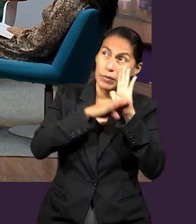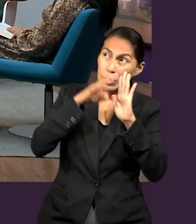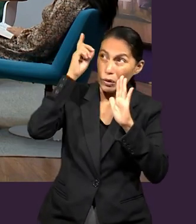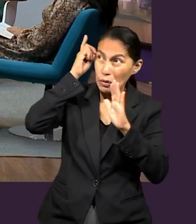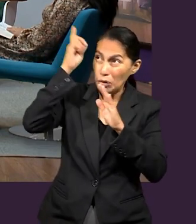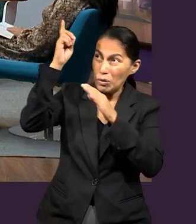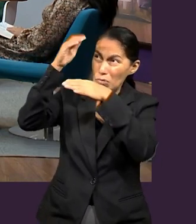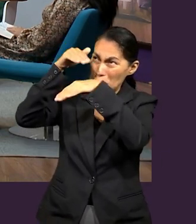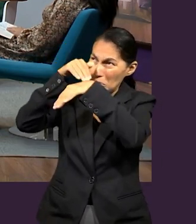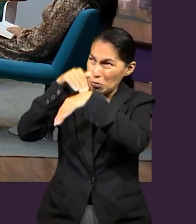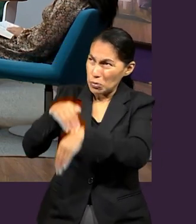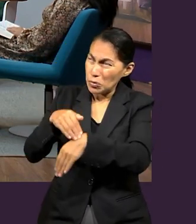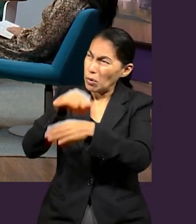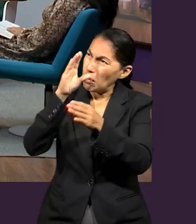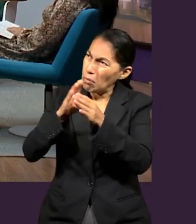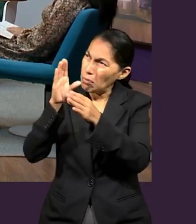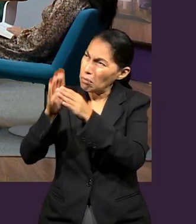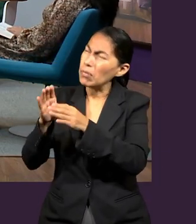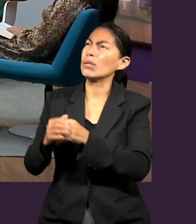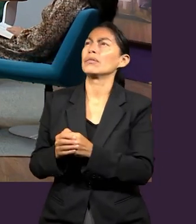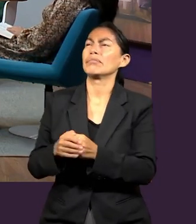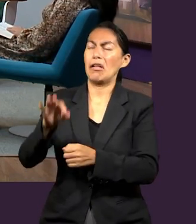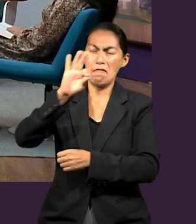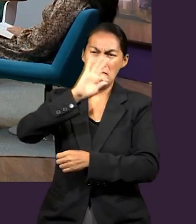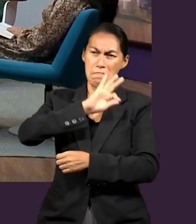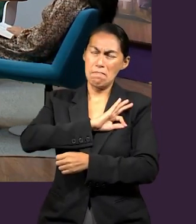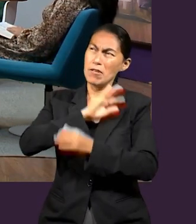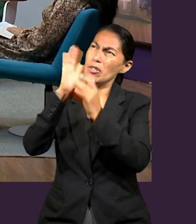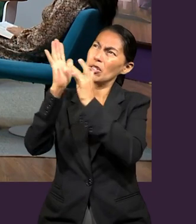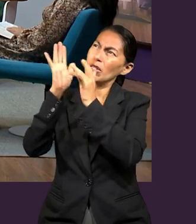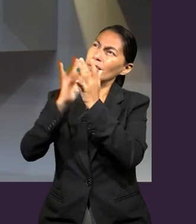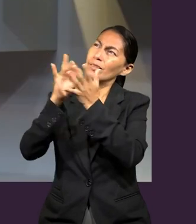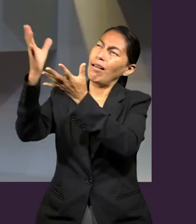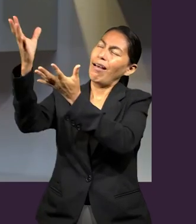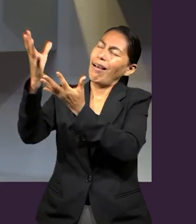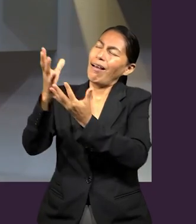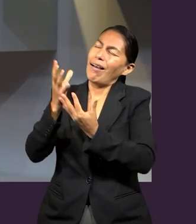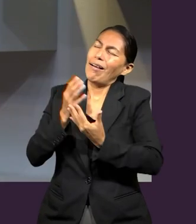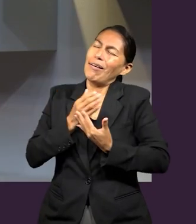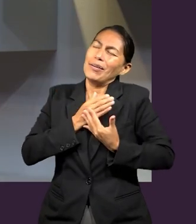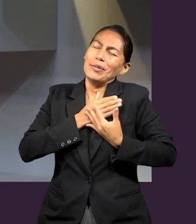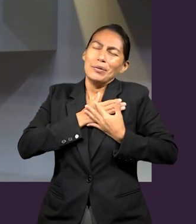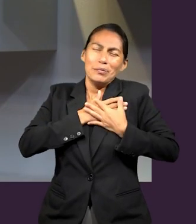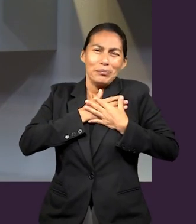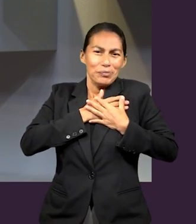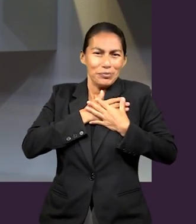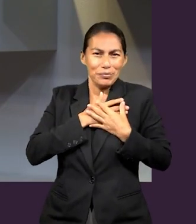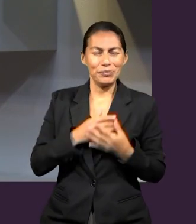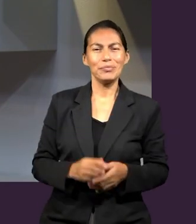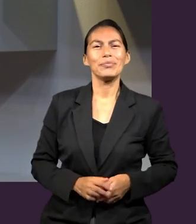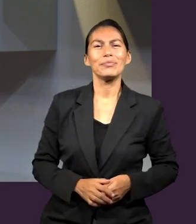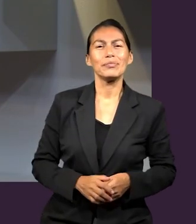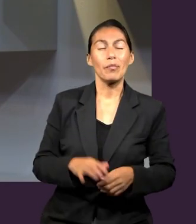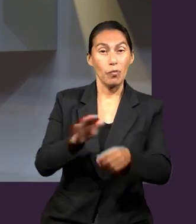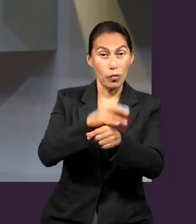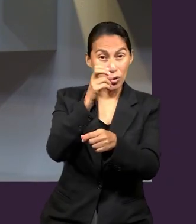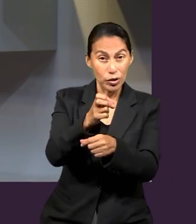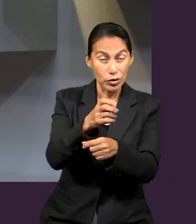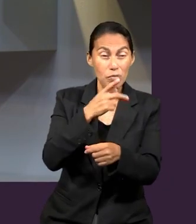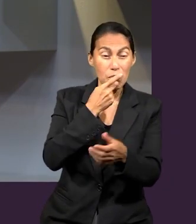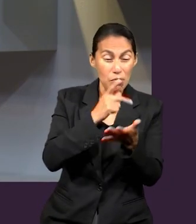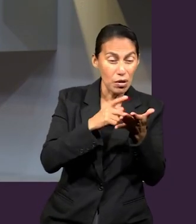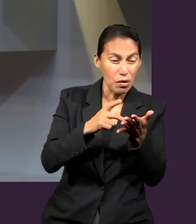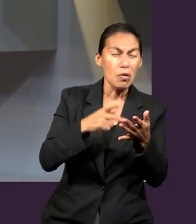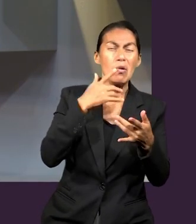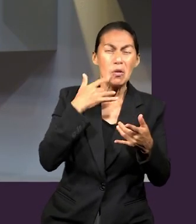Dios, de guardar los mandamientos de Dios y de tener la fe de Jesús. Ese concepto de iglesia es el concepto de iglesia por